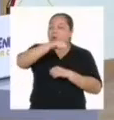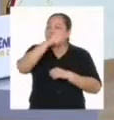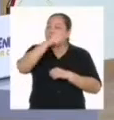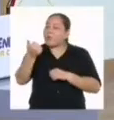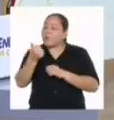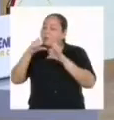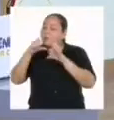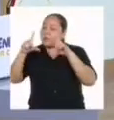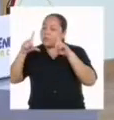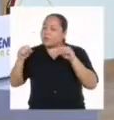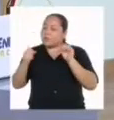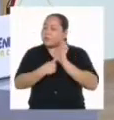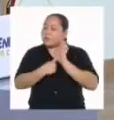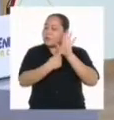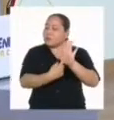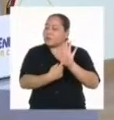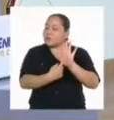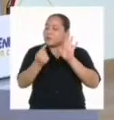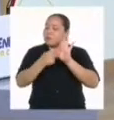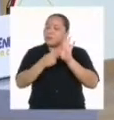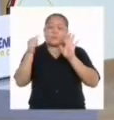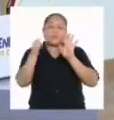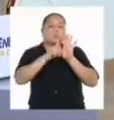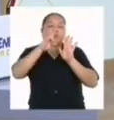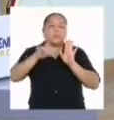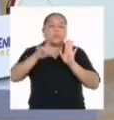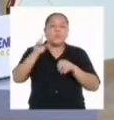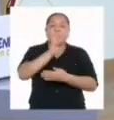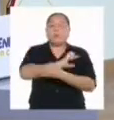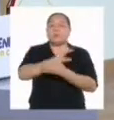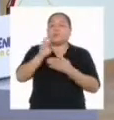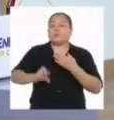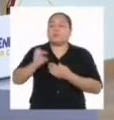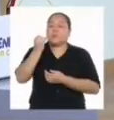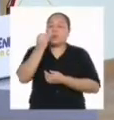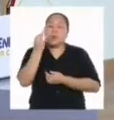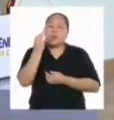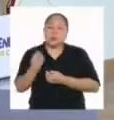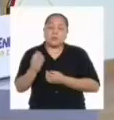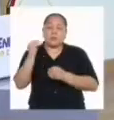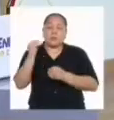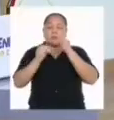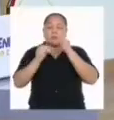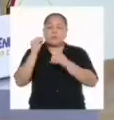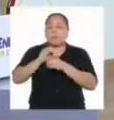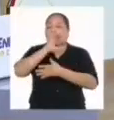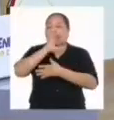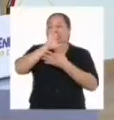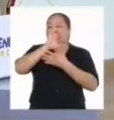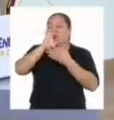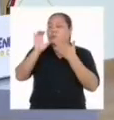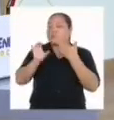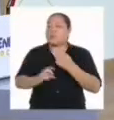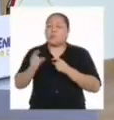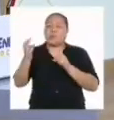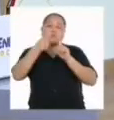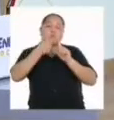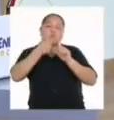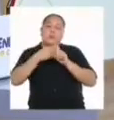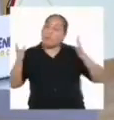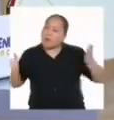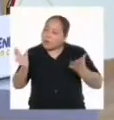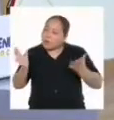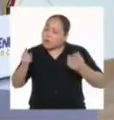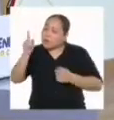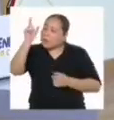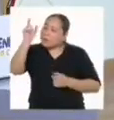tarjetas de presentación Y noté que como se usan para fines profesionales Algunas incluyen cualidades positivas Con la finalidad de animar a